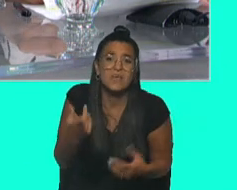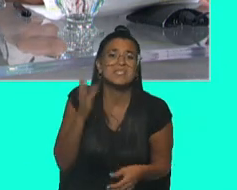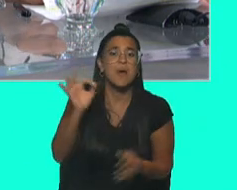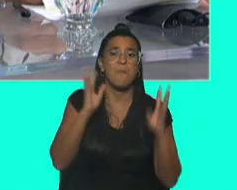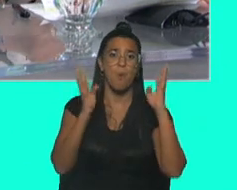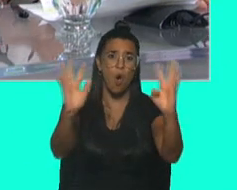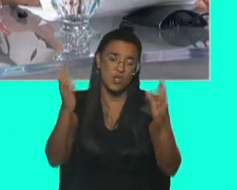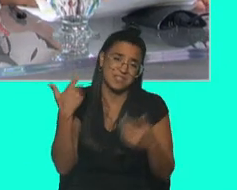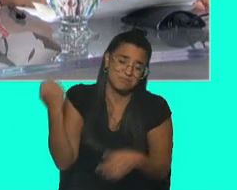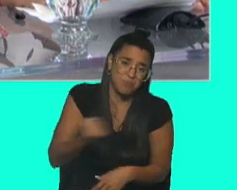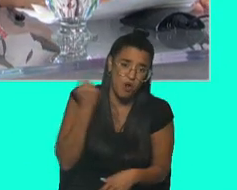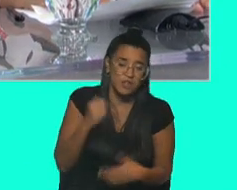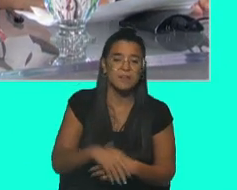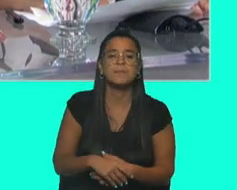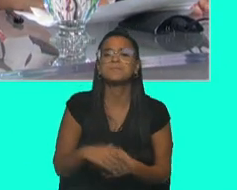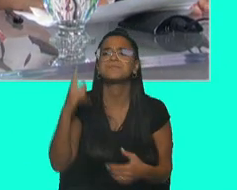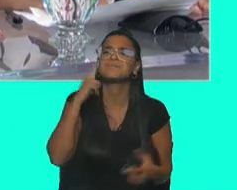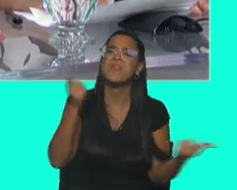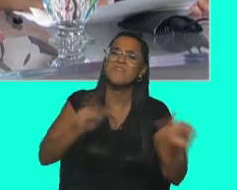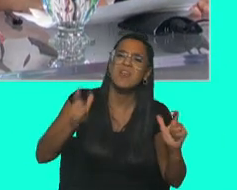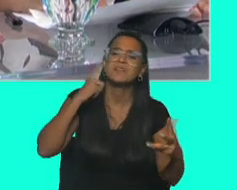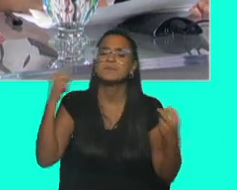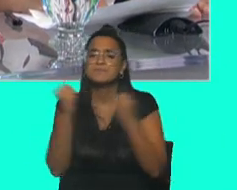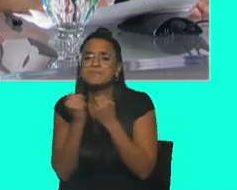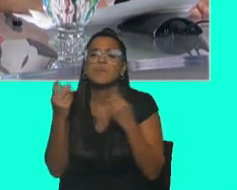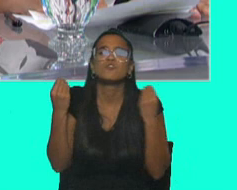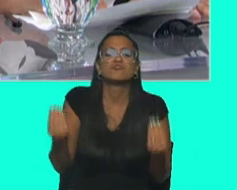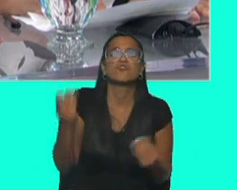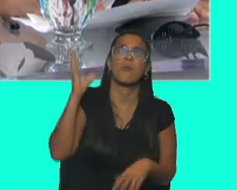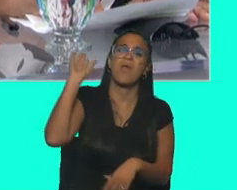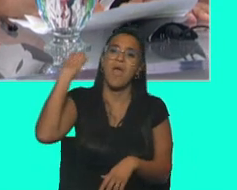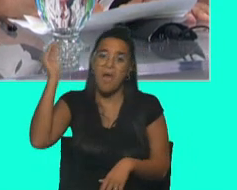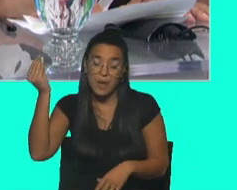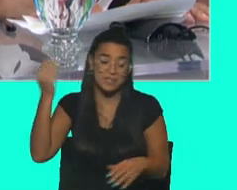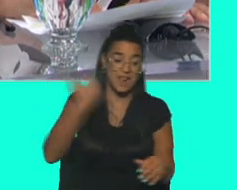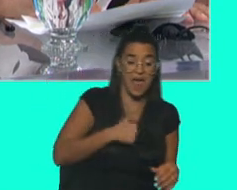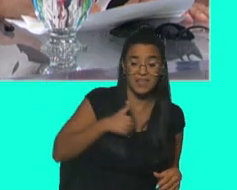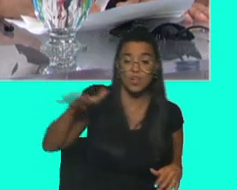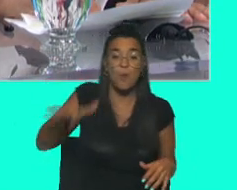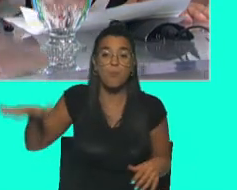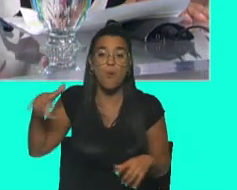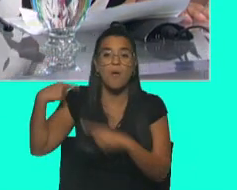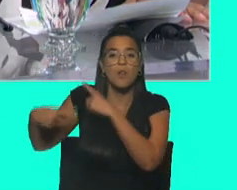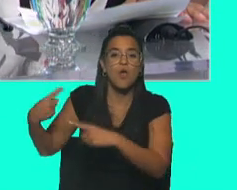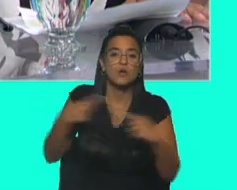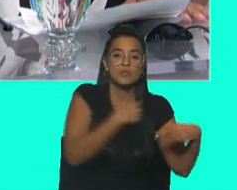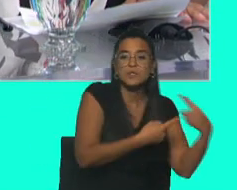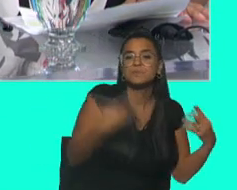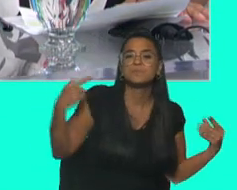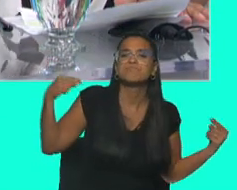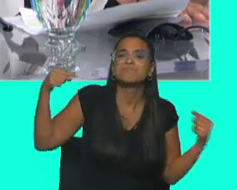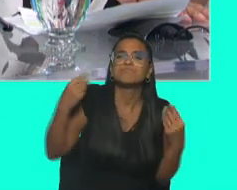los bosques. diferencias y qué coincidencias encontrás vos entre los pueblos indígenas de Brasil y los de Argentina en relación con el Estado? Todos los pueblos